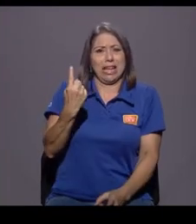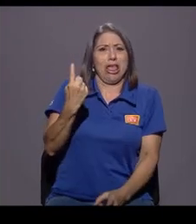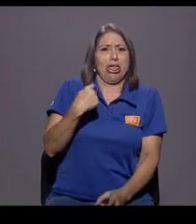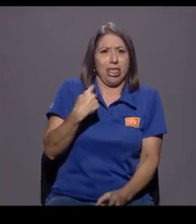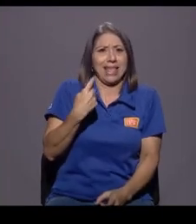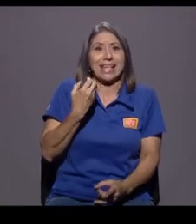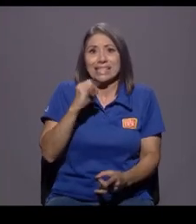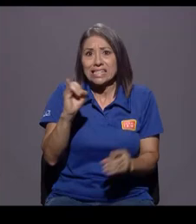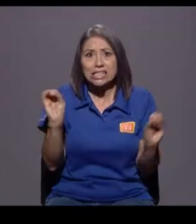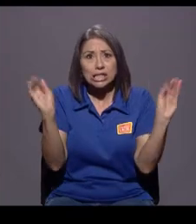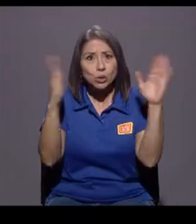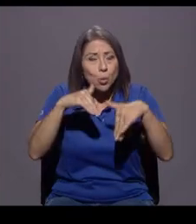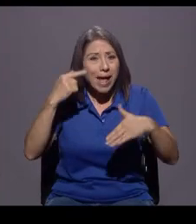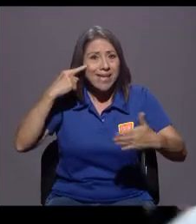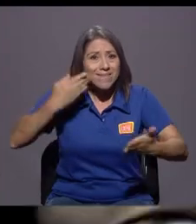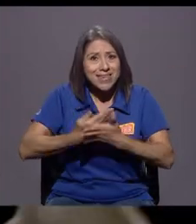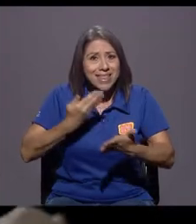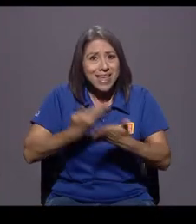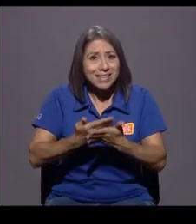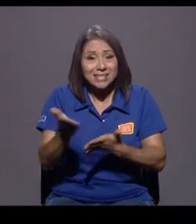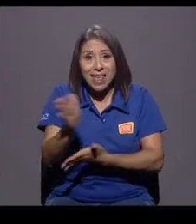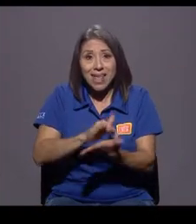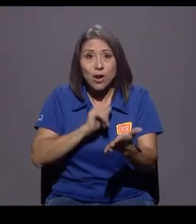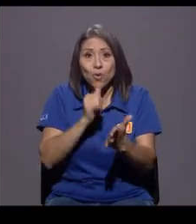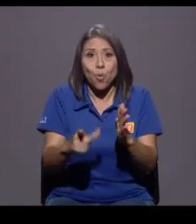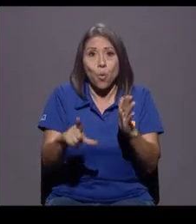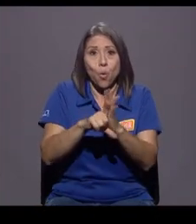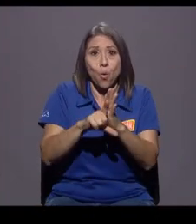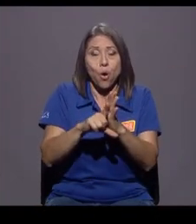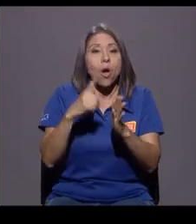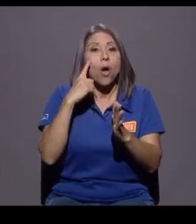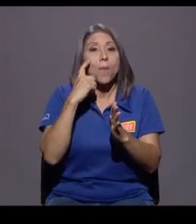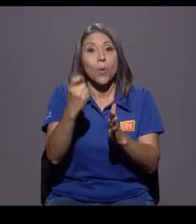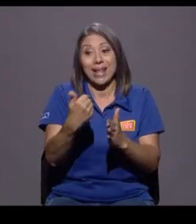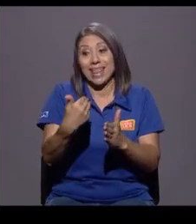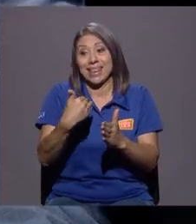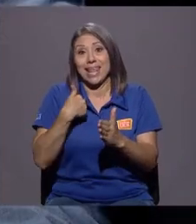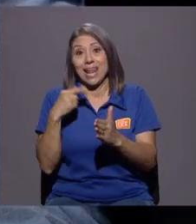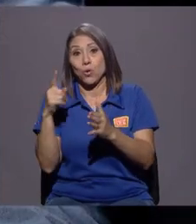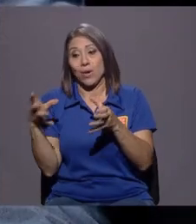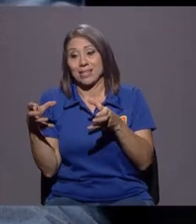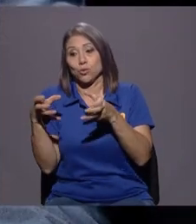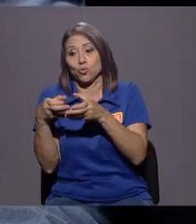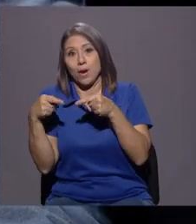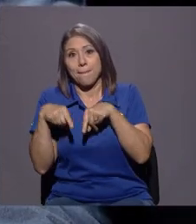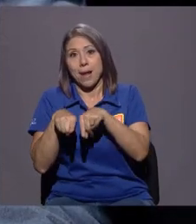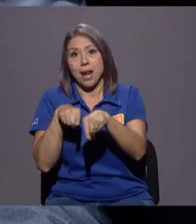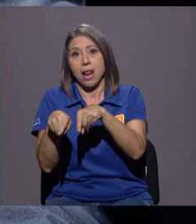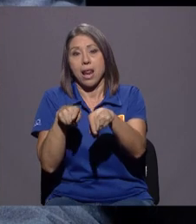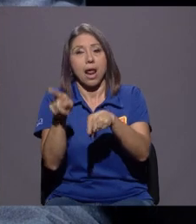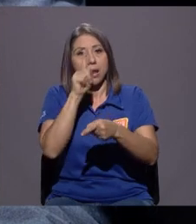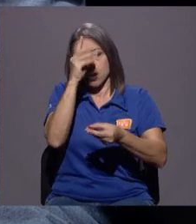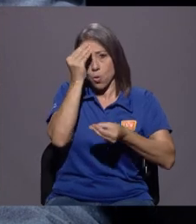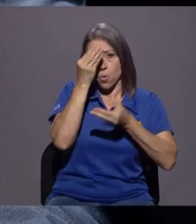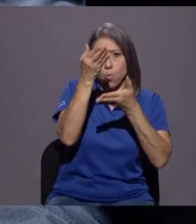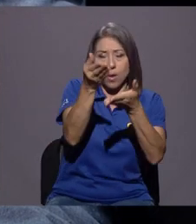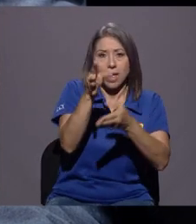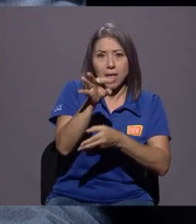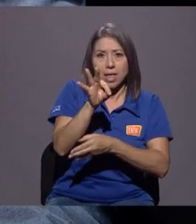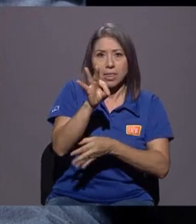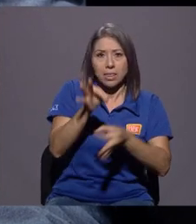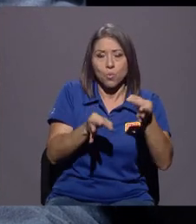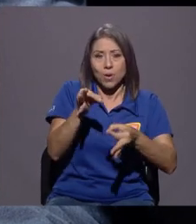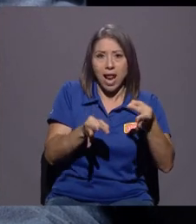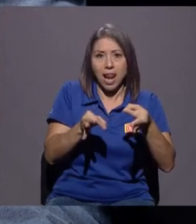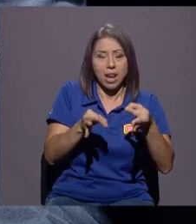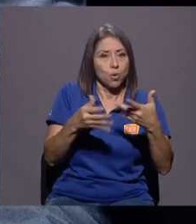porque tener una estructura paralela y no, verdad, reportar al tribunal es un delito. Me parece irresponsable de parte de un medio de comunicación.